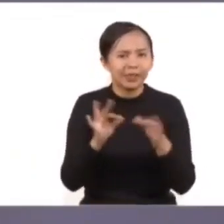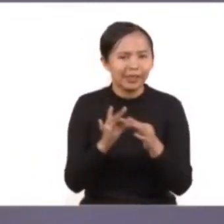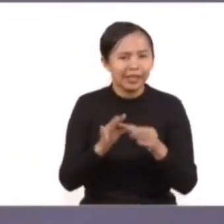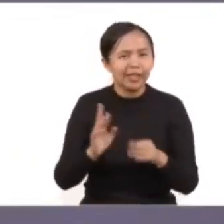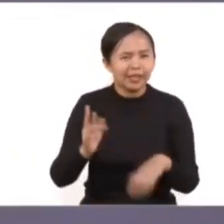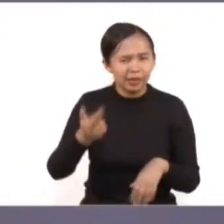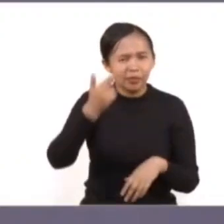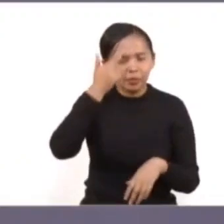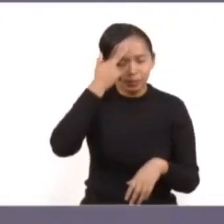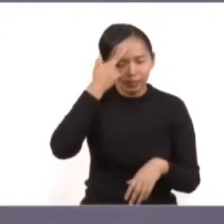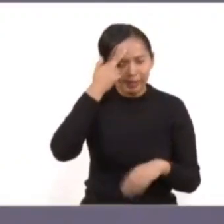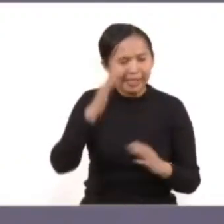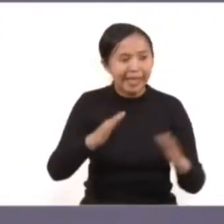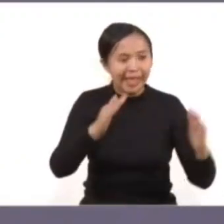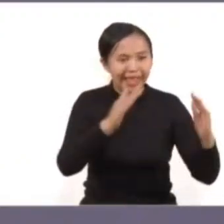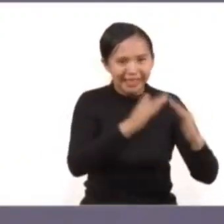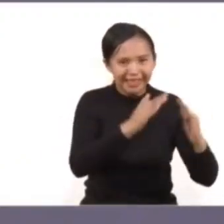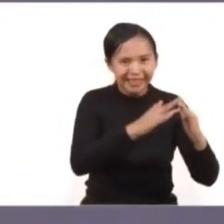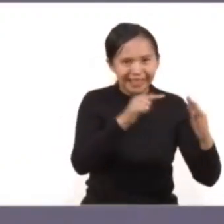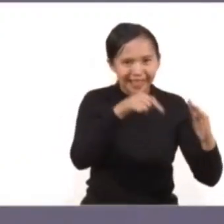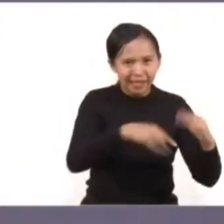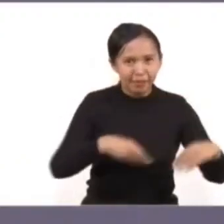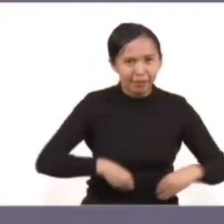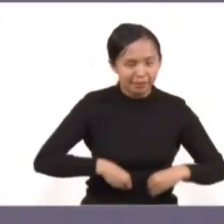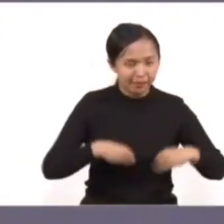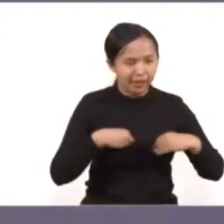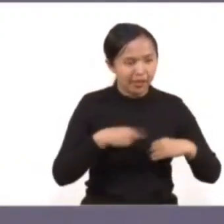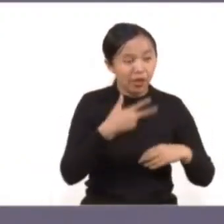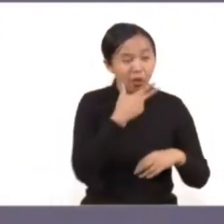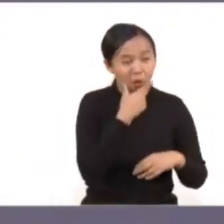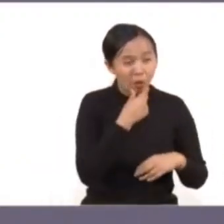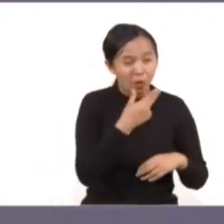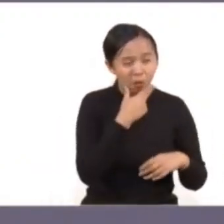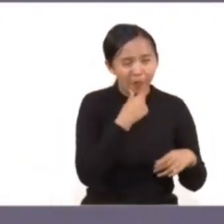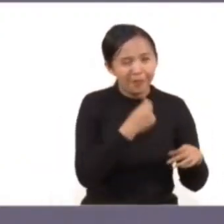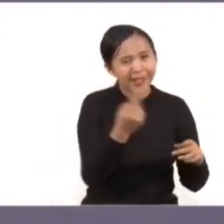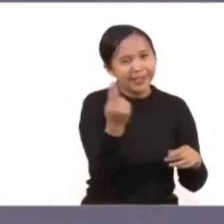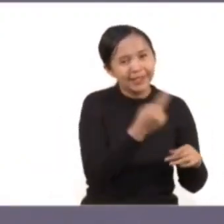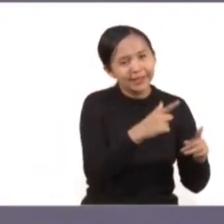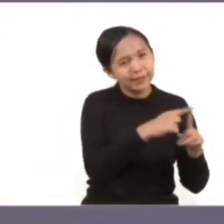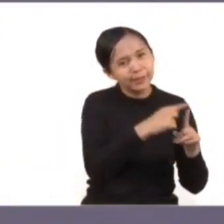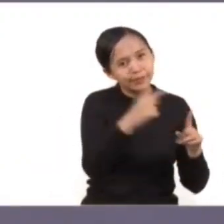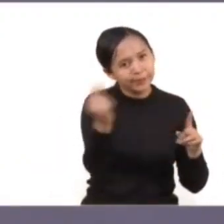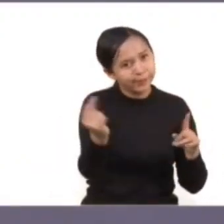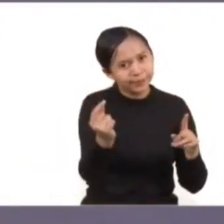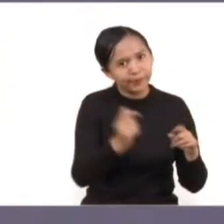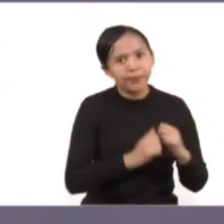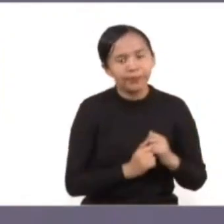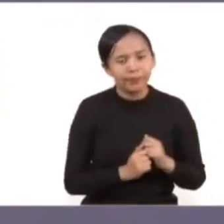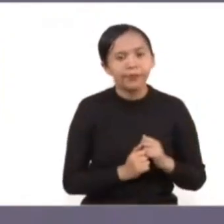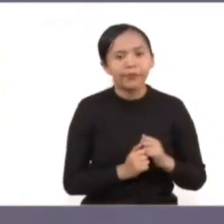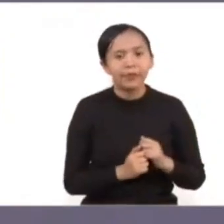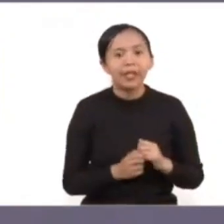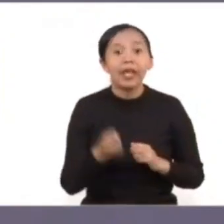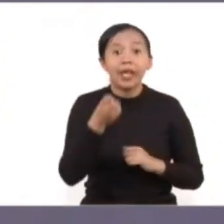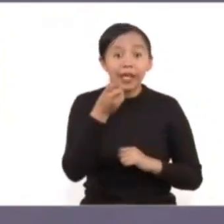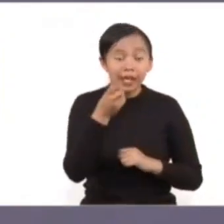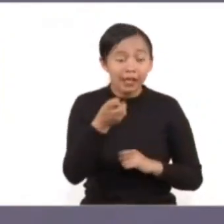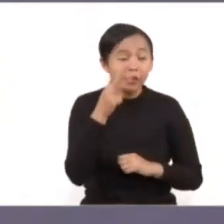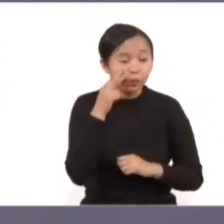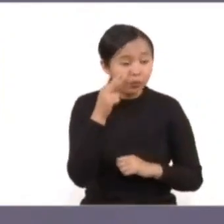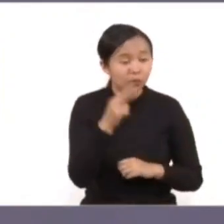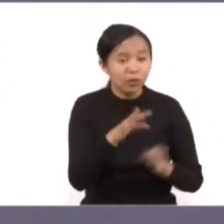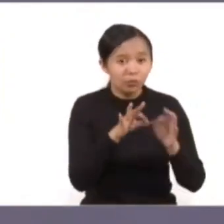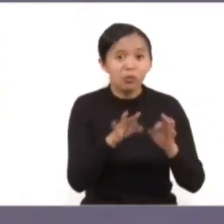del agresor del domicilio de la víctima, a la que se refería ya Ingrid en un primer momento y que ha generado una